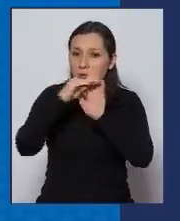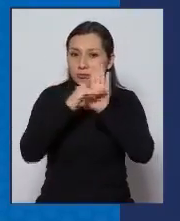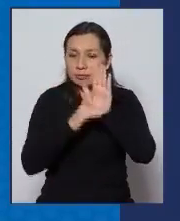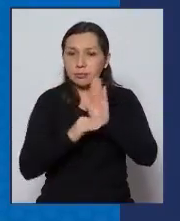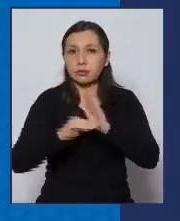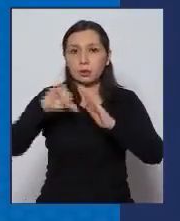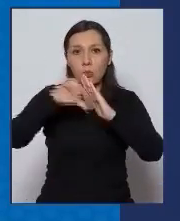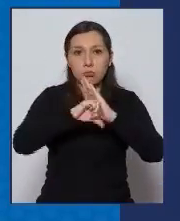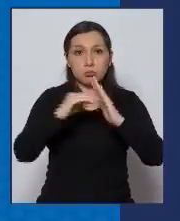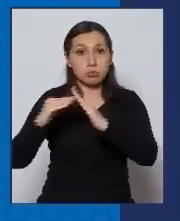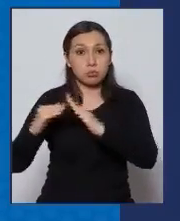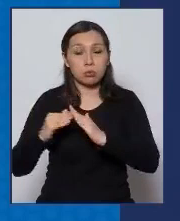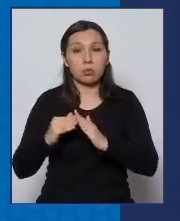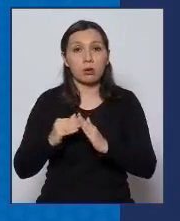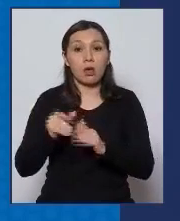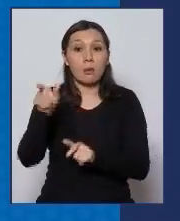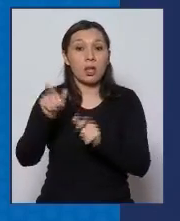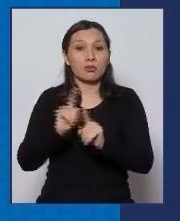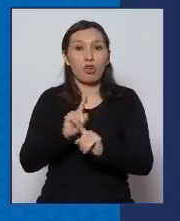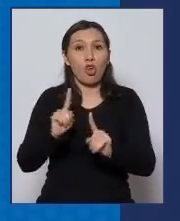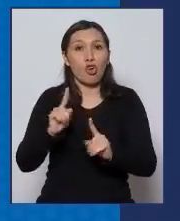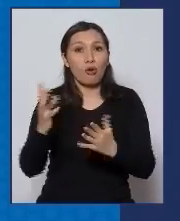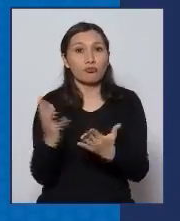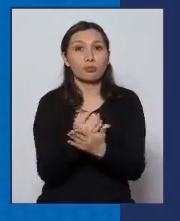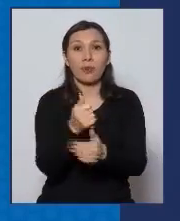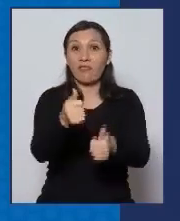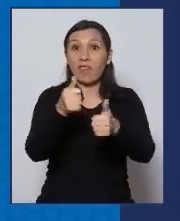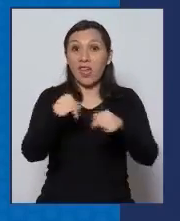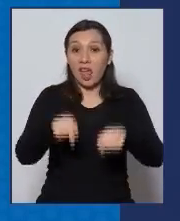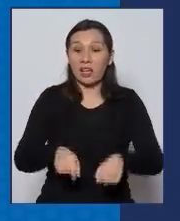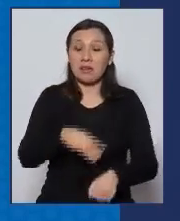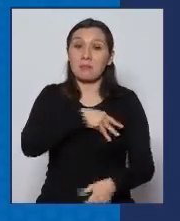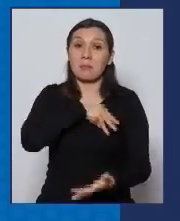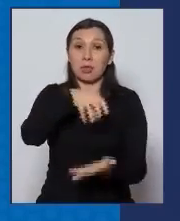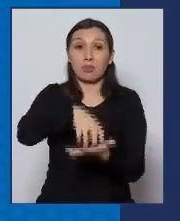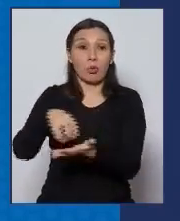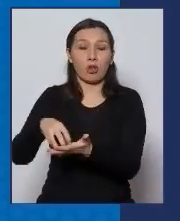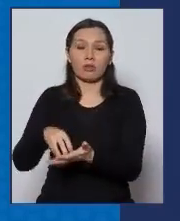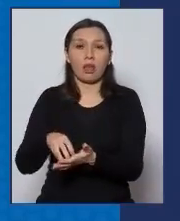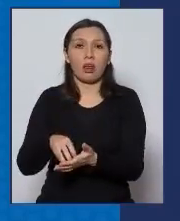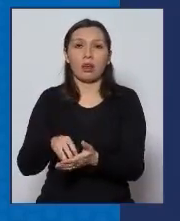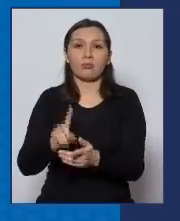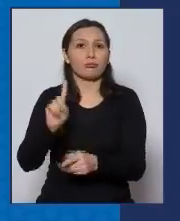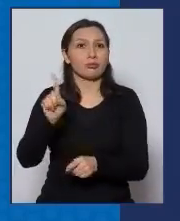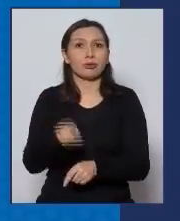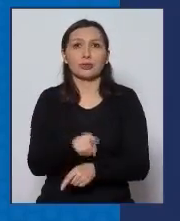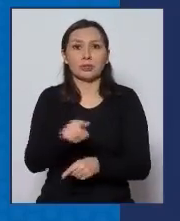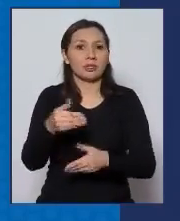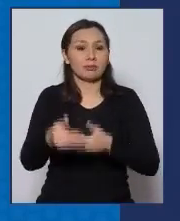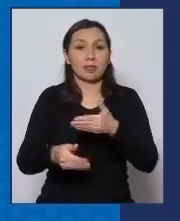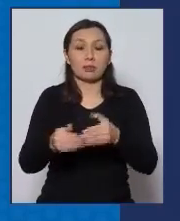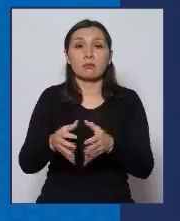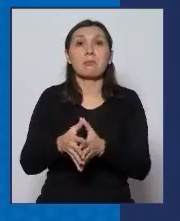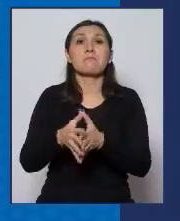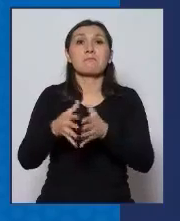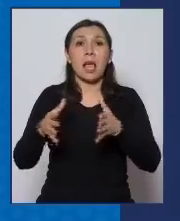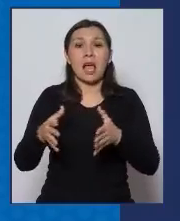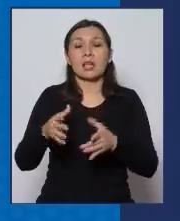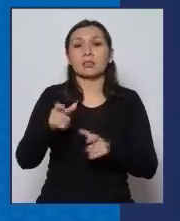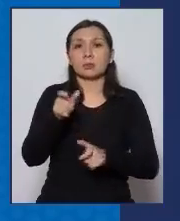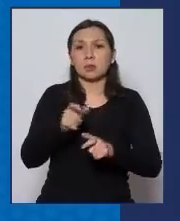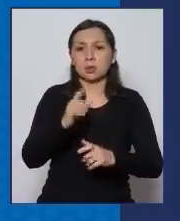cuarentena no está siendo satisfactorio en la región metropolitana ha llegado más personal